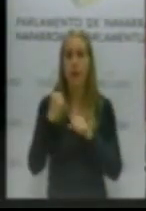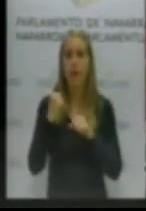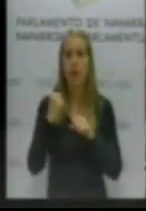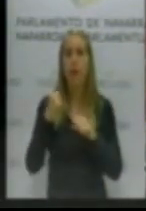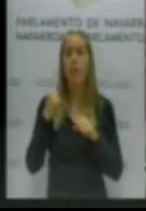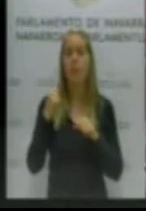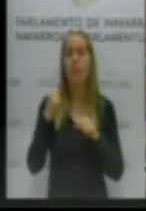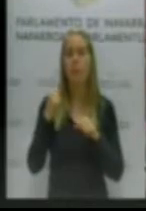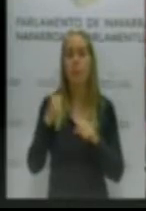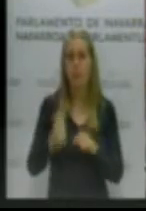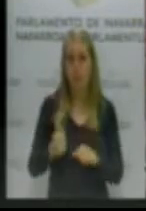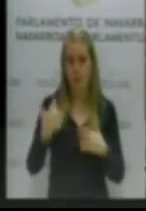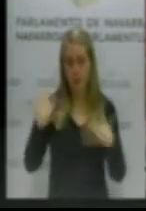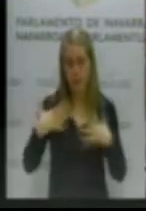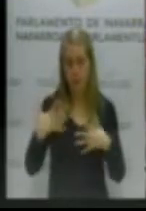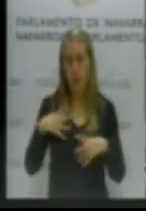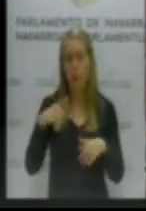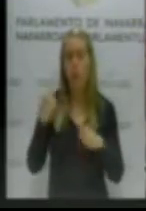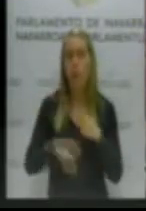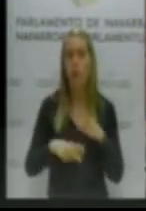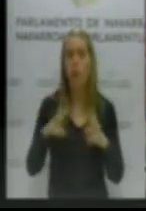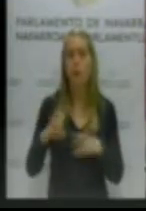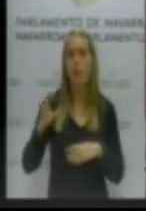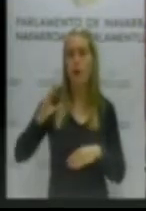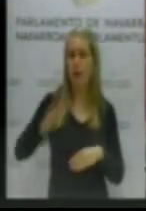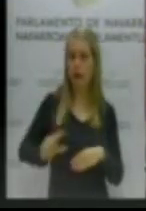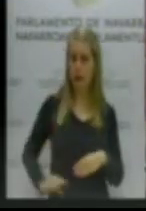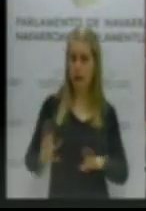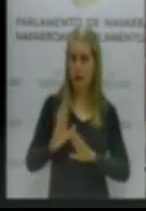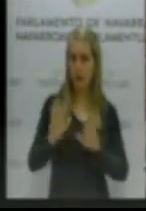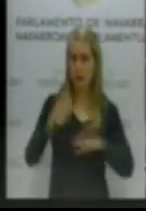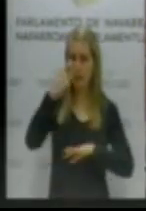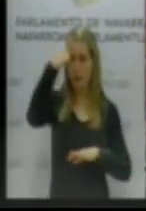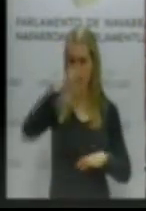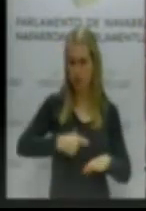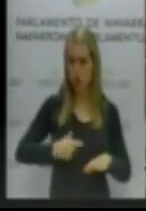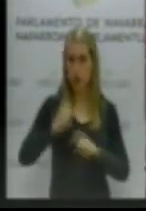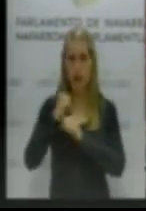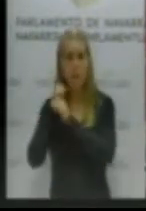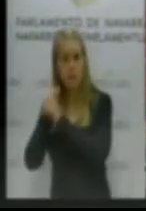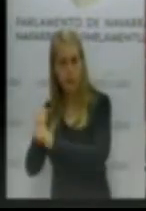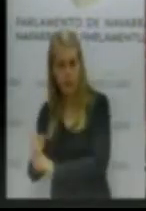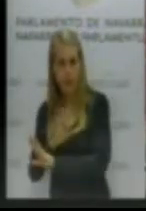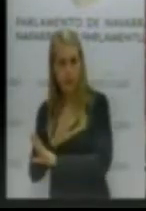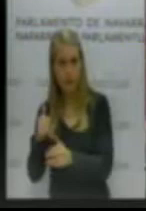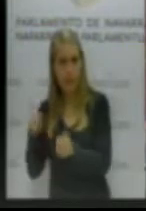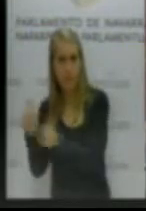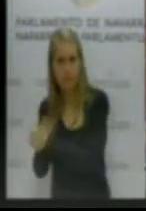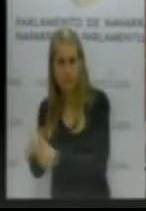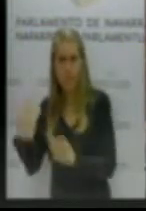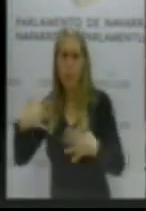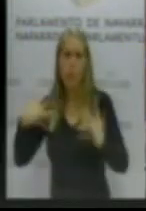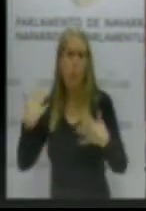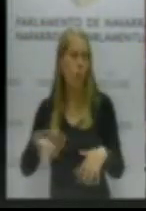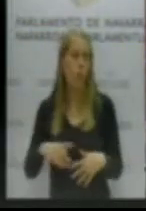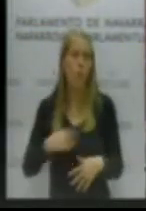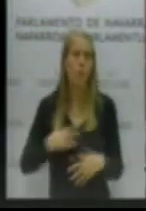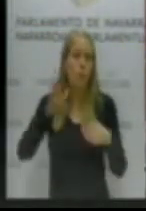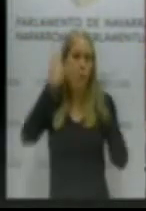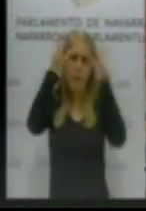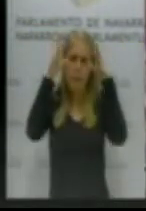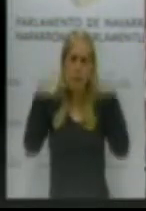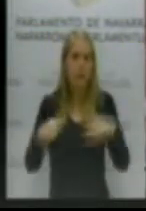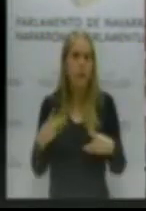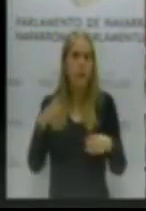se tenga en cuenta solamente la renta de la persona dependiente ha costado una barbaridad. sido una conquista